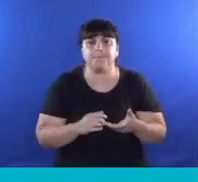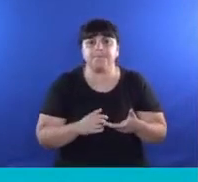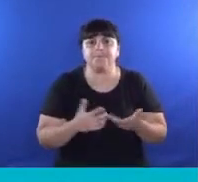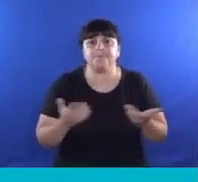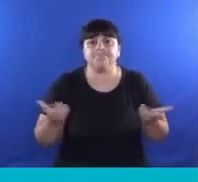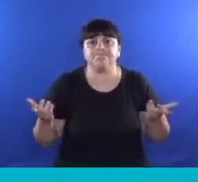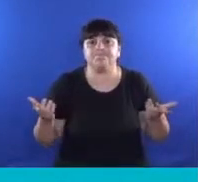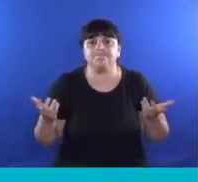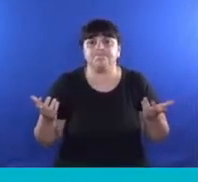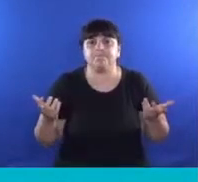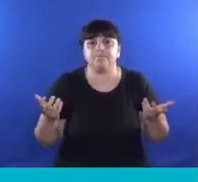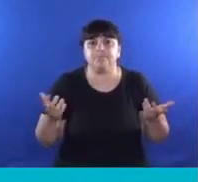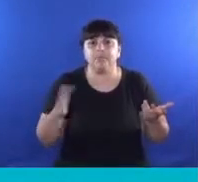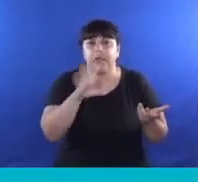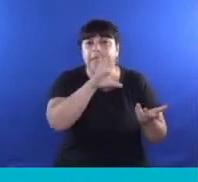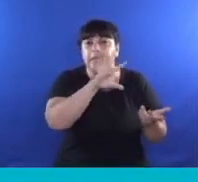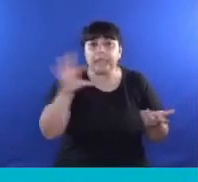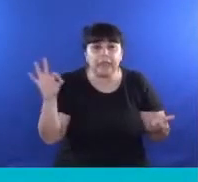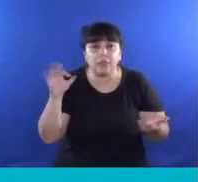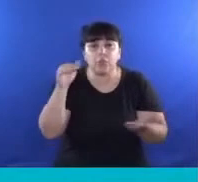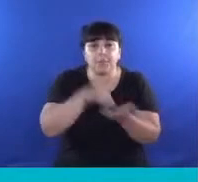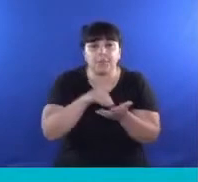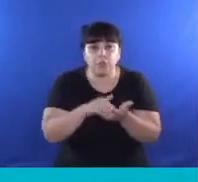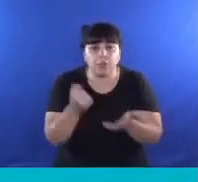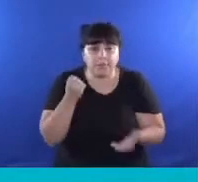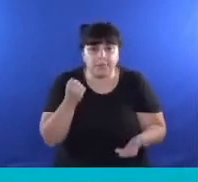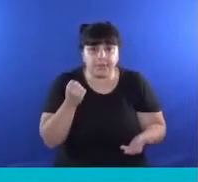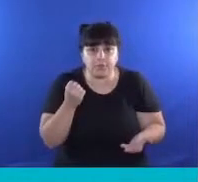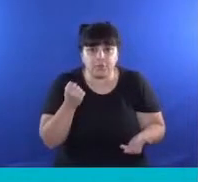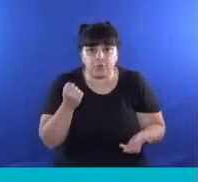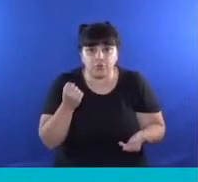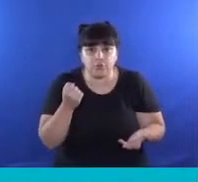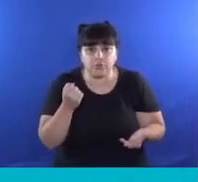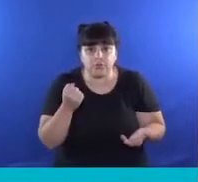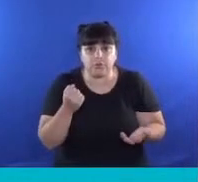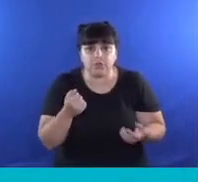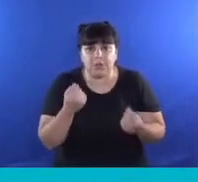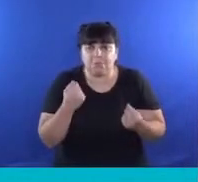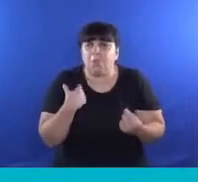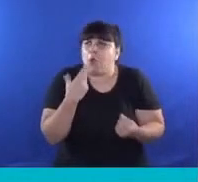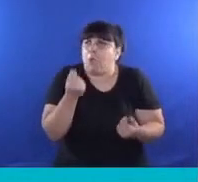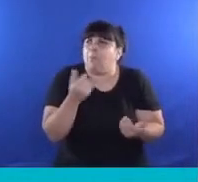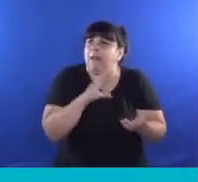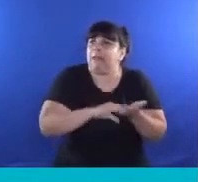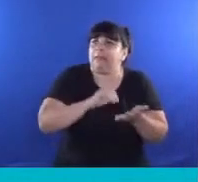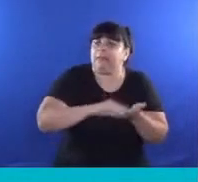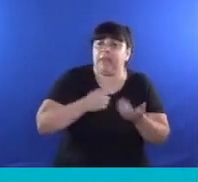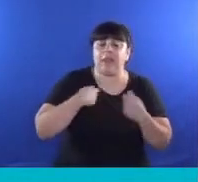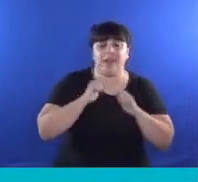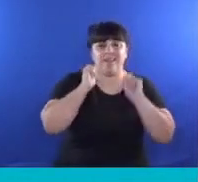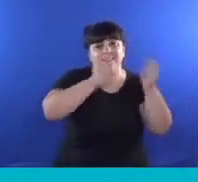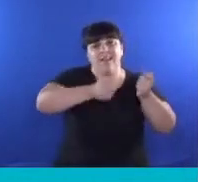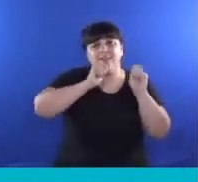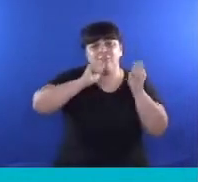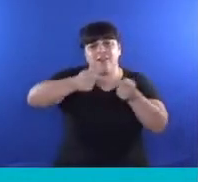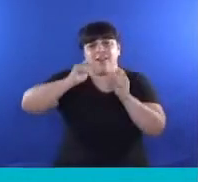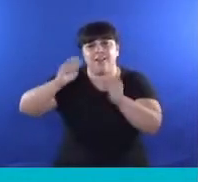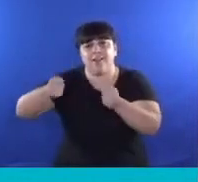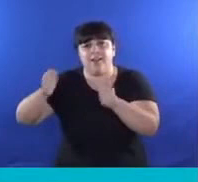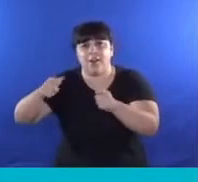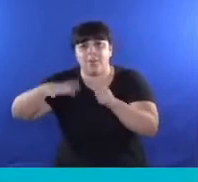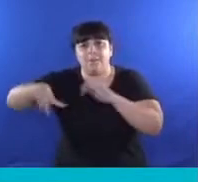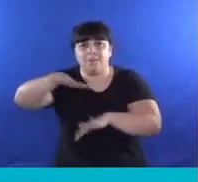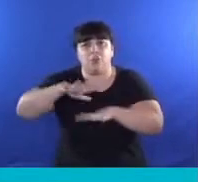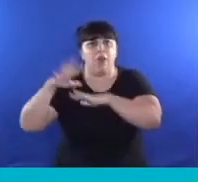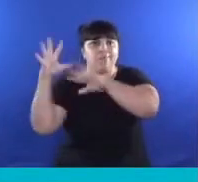¿Pero 500 millones de pesos en comprar tierras y regalárselas a aquellos que las